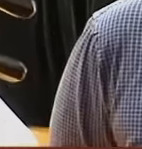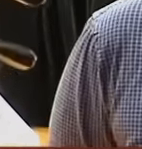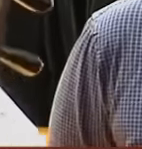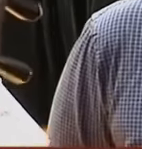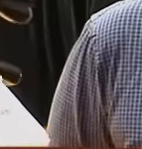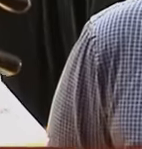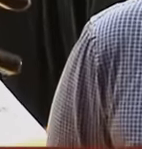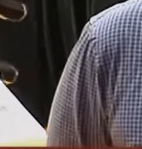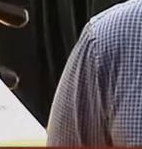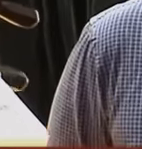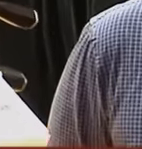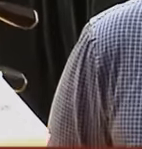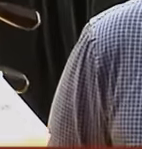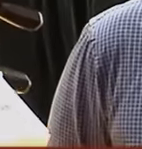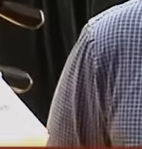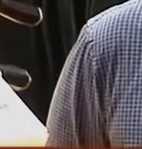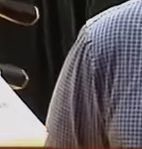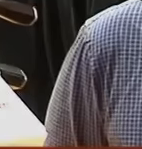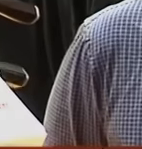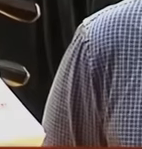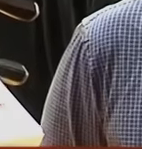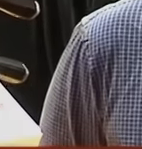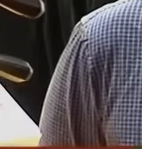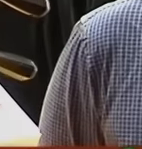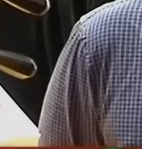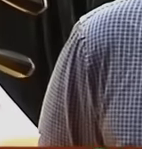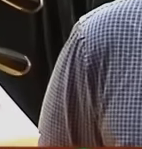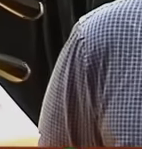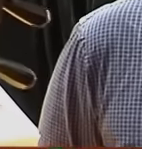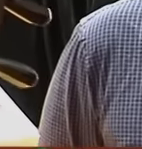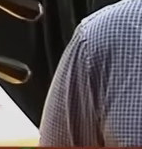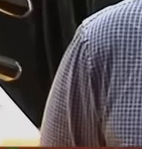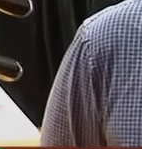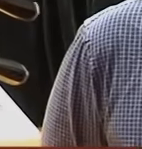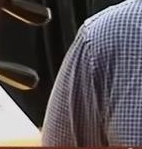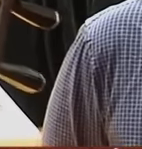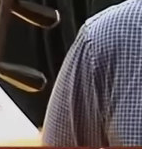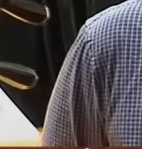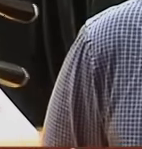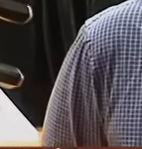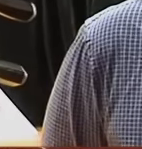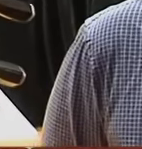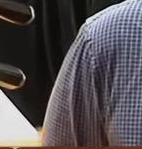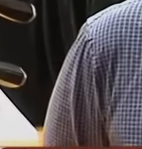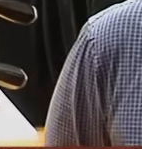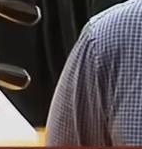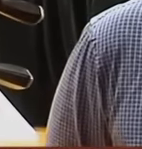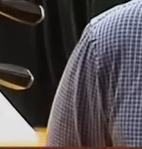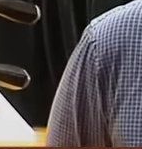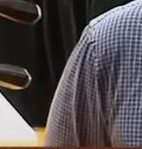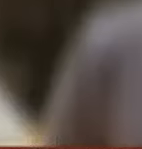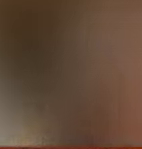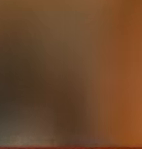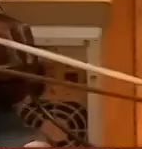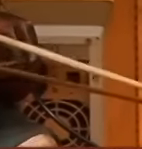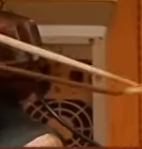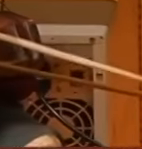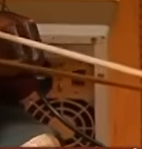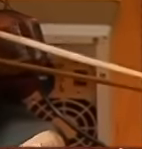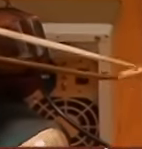honrada De ser una embajadora Cultural Y venir aquí A representar mi cultura Y tocar mi instrumento Ante el pueblo mexicano